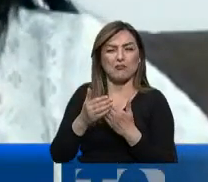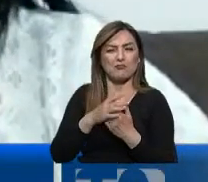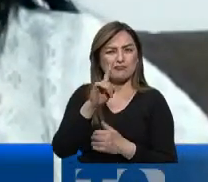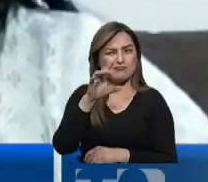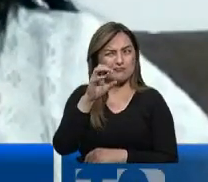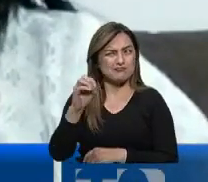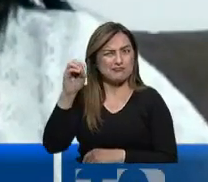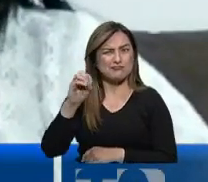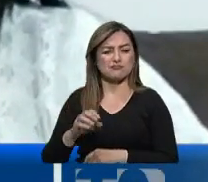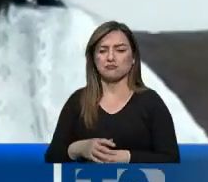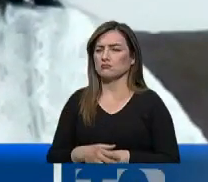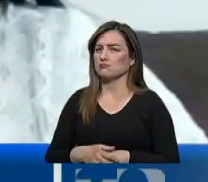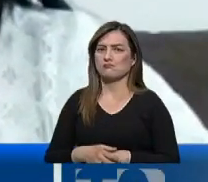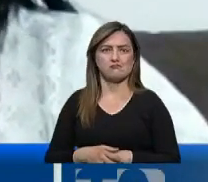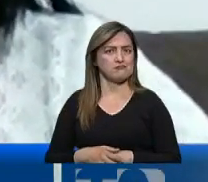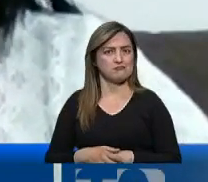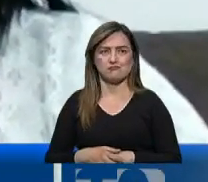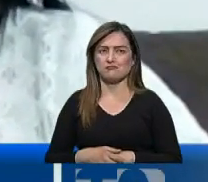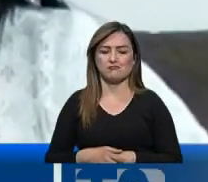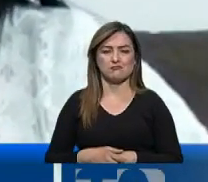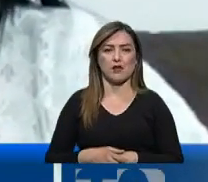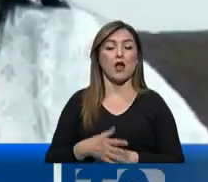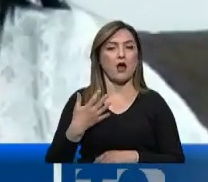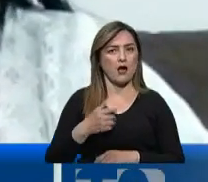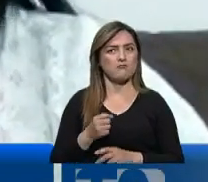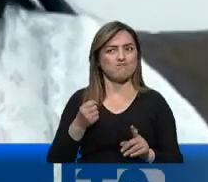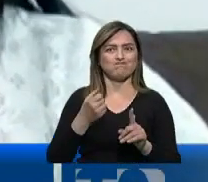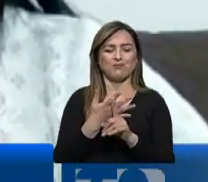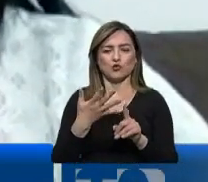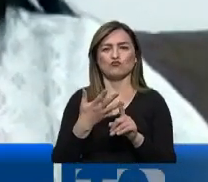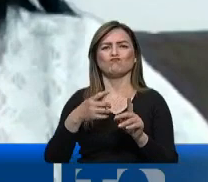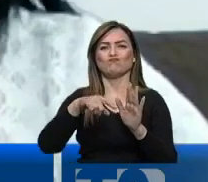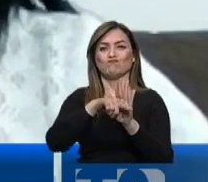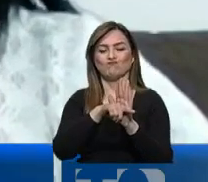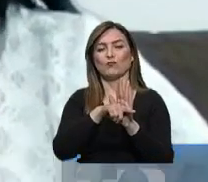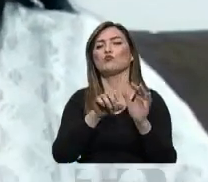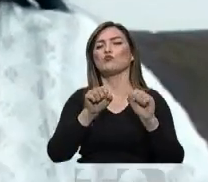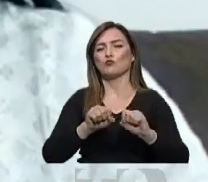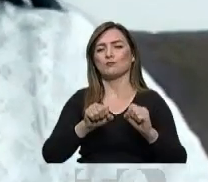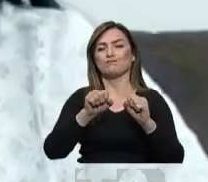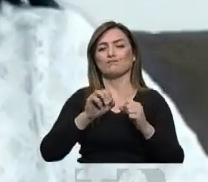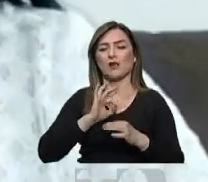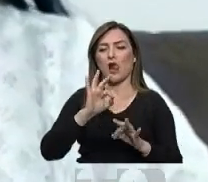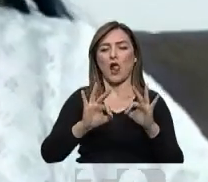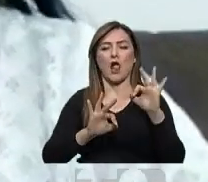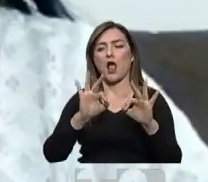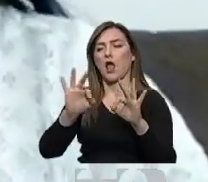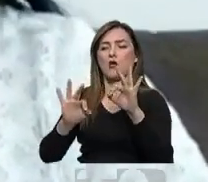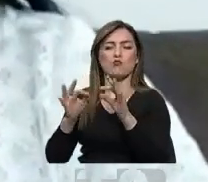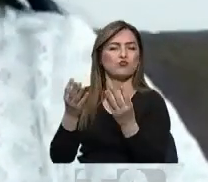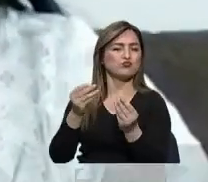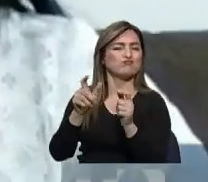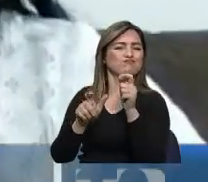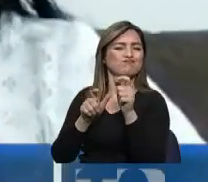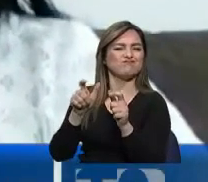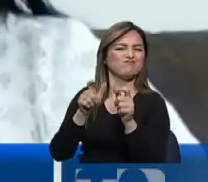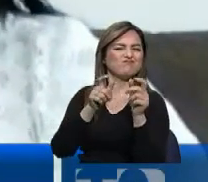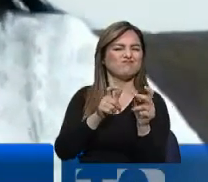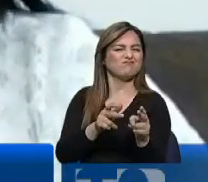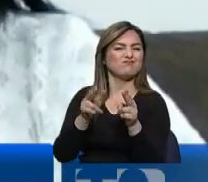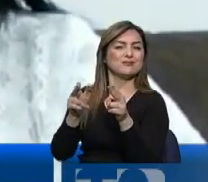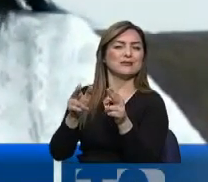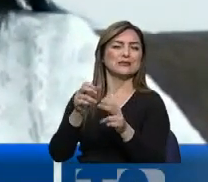lamentablemente tiene una letalidad que va entre el 02 al 03 y si se contagia a muchas personas al mismo tiempo,